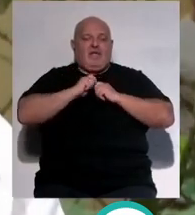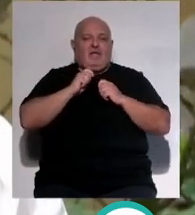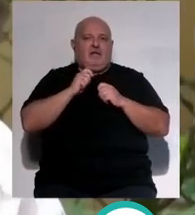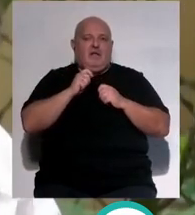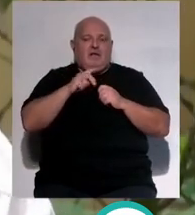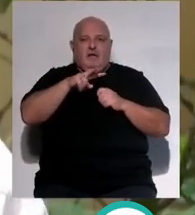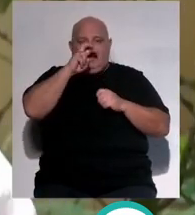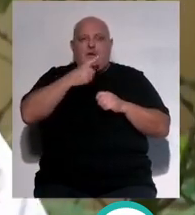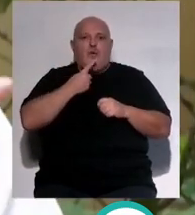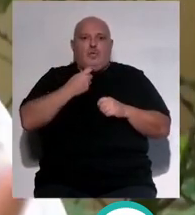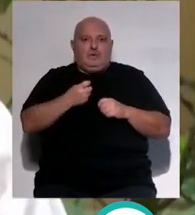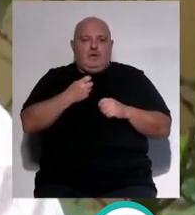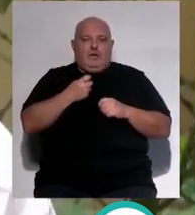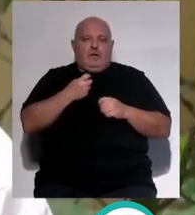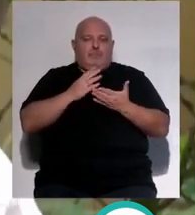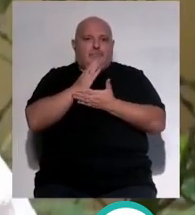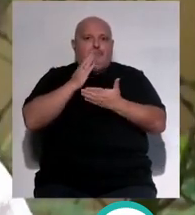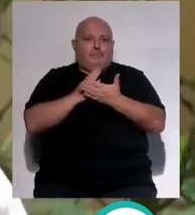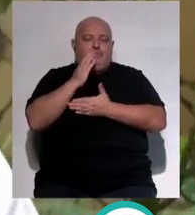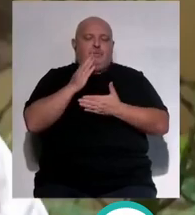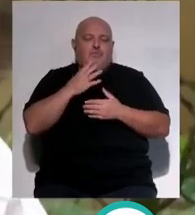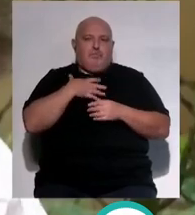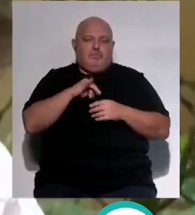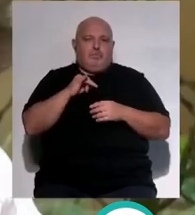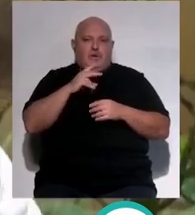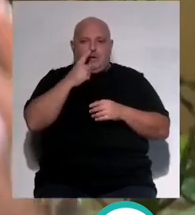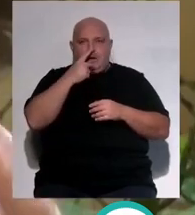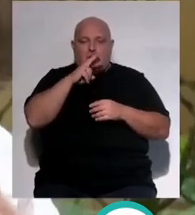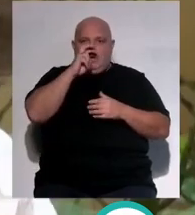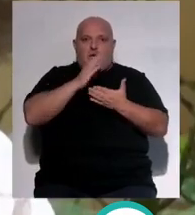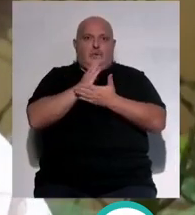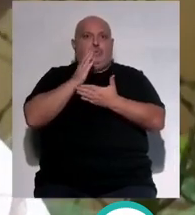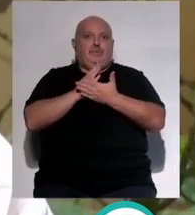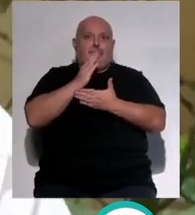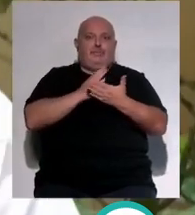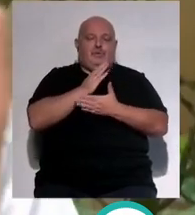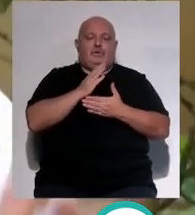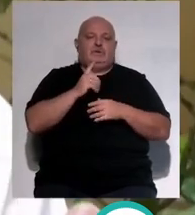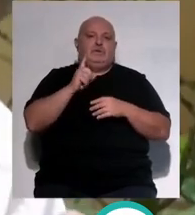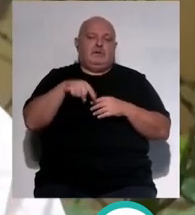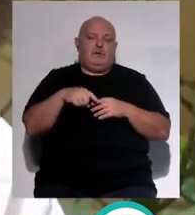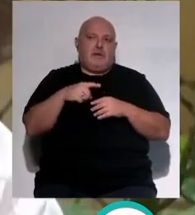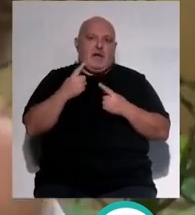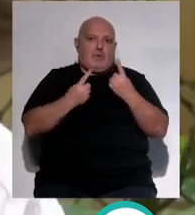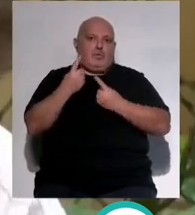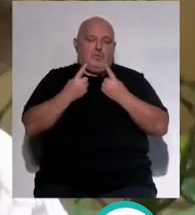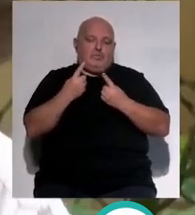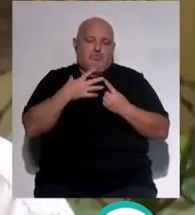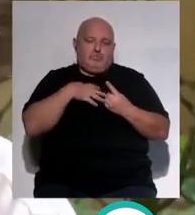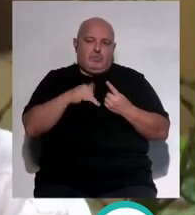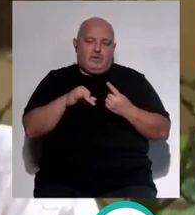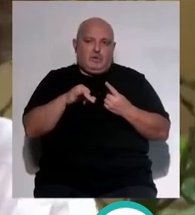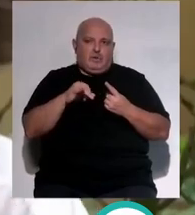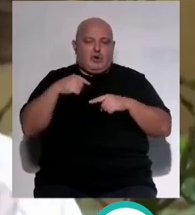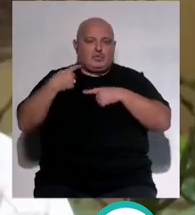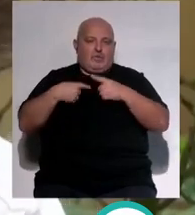dificultad para respirar, que hasta en un extremo puede producir pausas de apnea, pausas de respirar y, desgraciadamente, a veces lleva